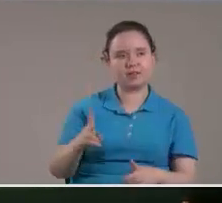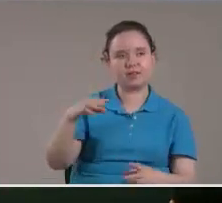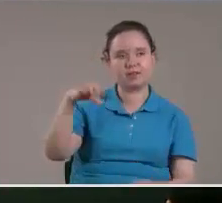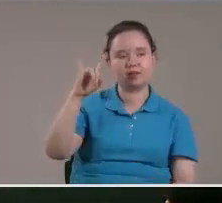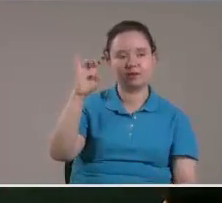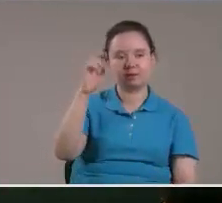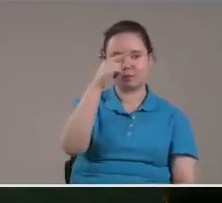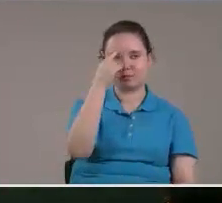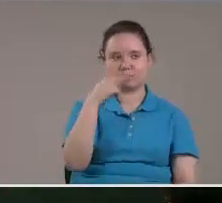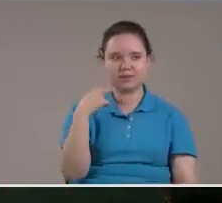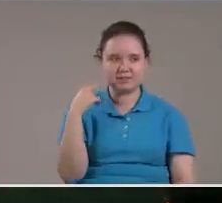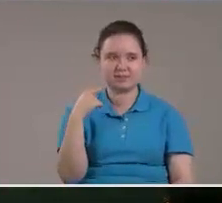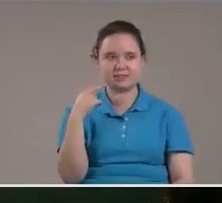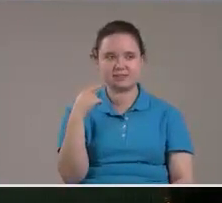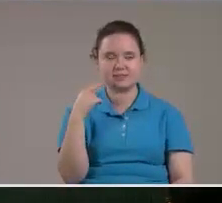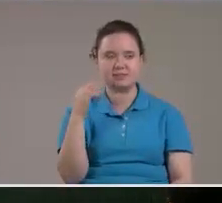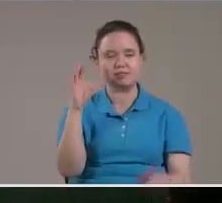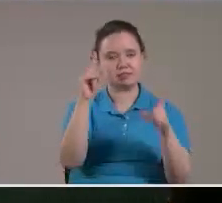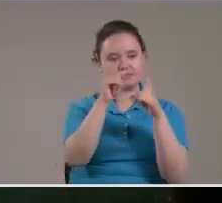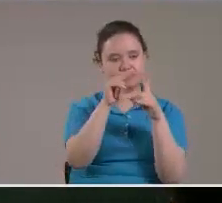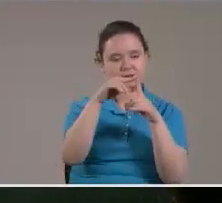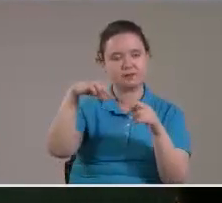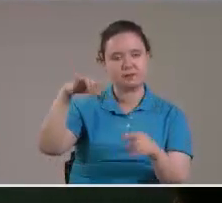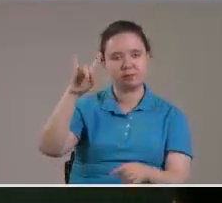La palabra Pues